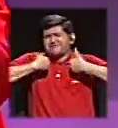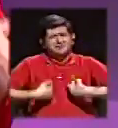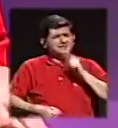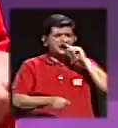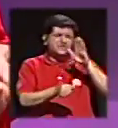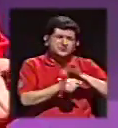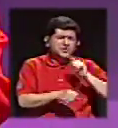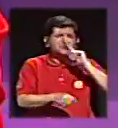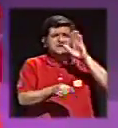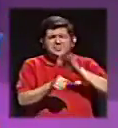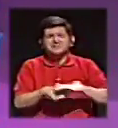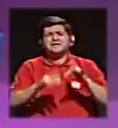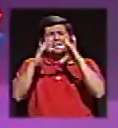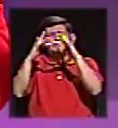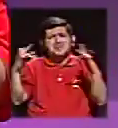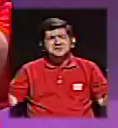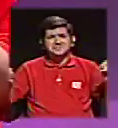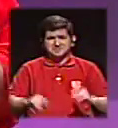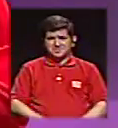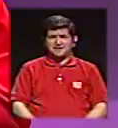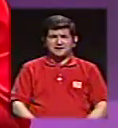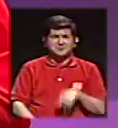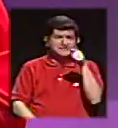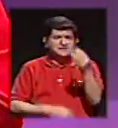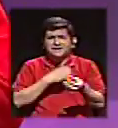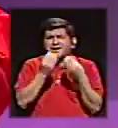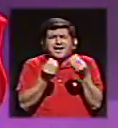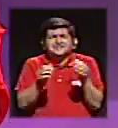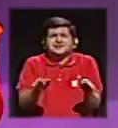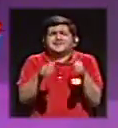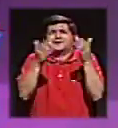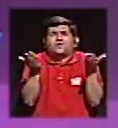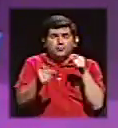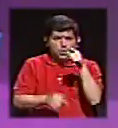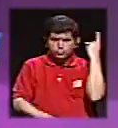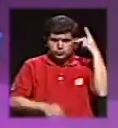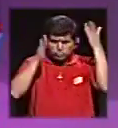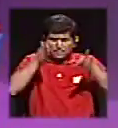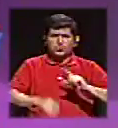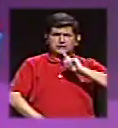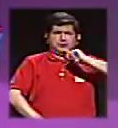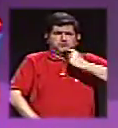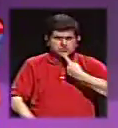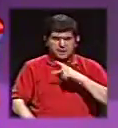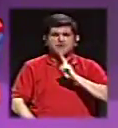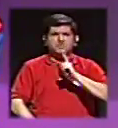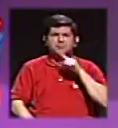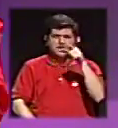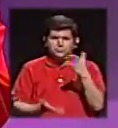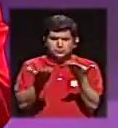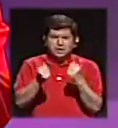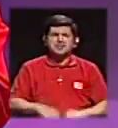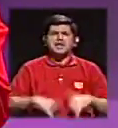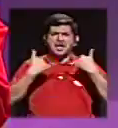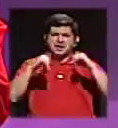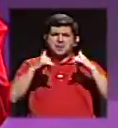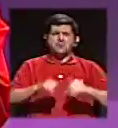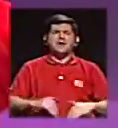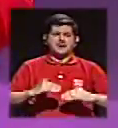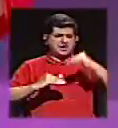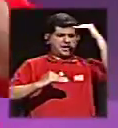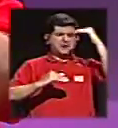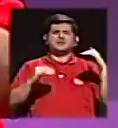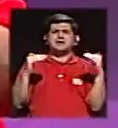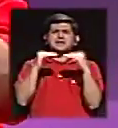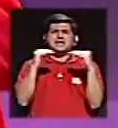de esas promesas vacías, Marlon. O sea, ¿cómo lo vas a hacer? O sea, si tú eres un político serio y si realmente te quieres meter a jugar en las grandes ligas,